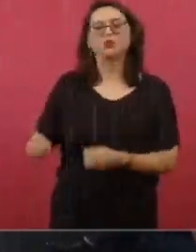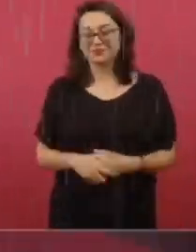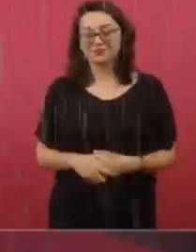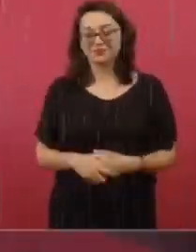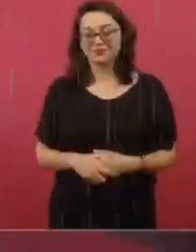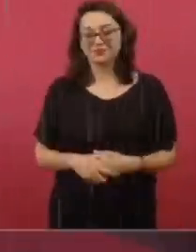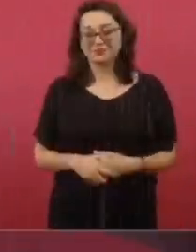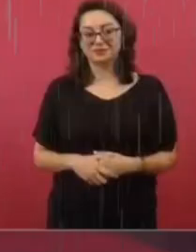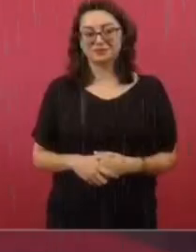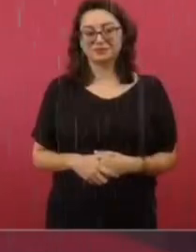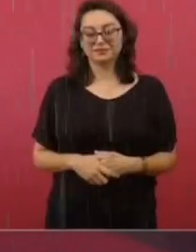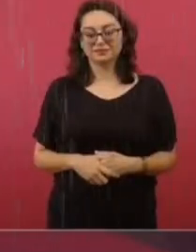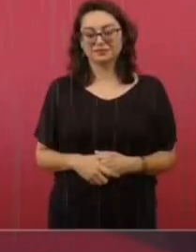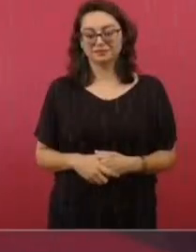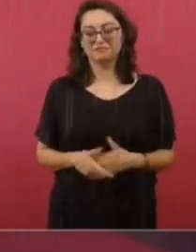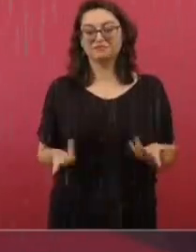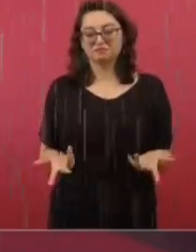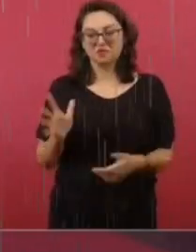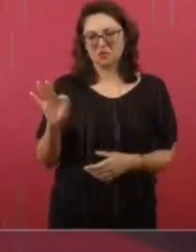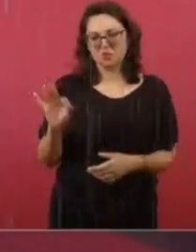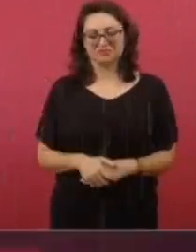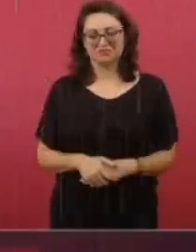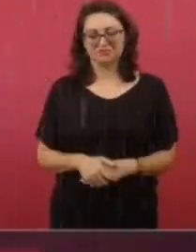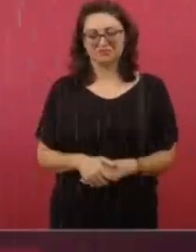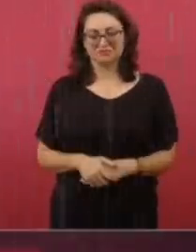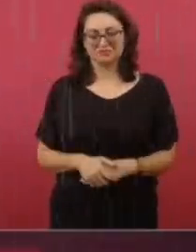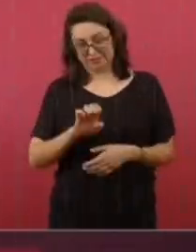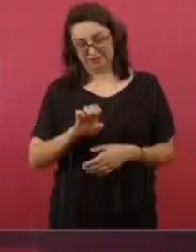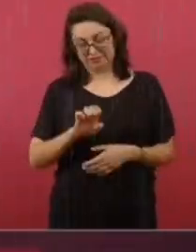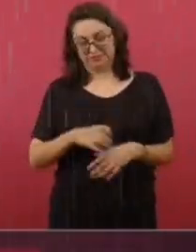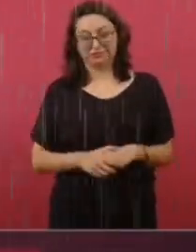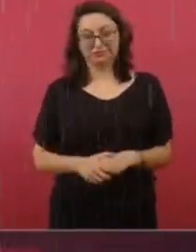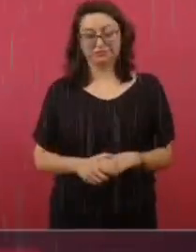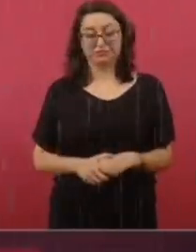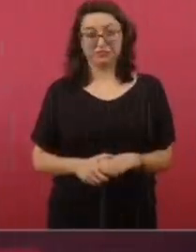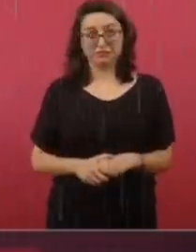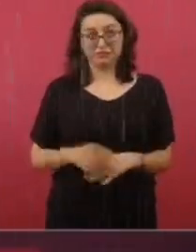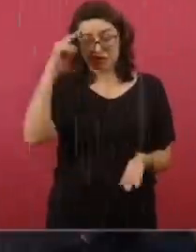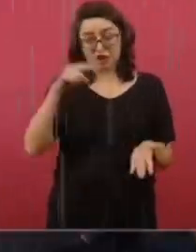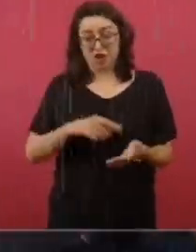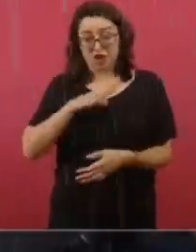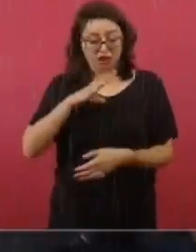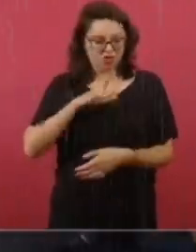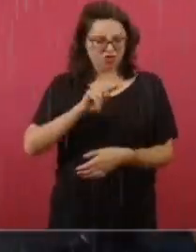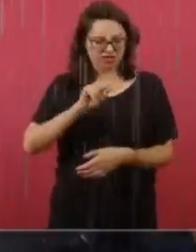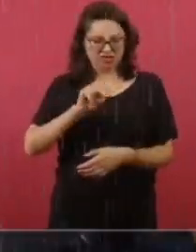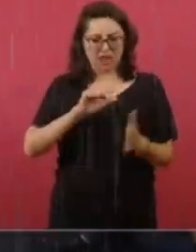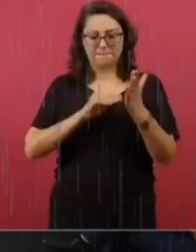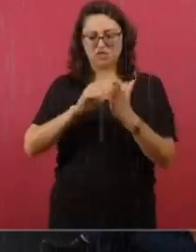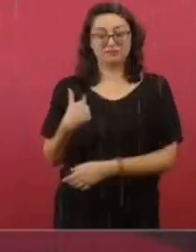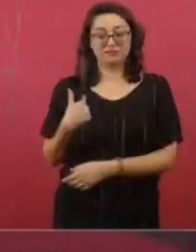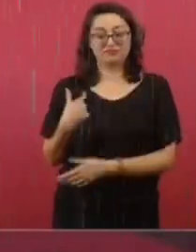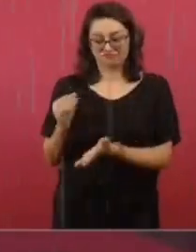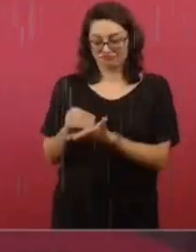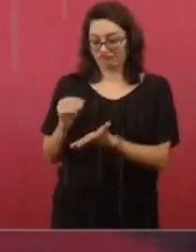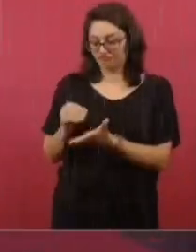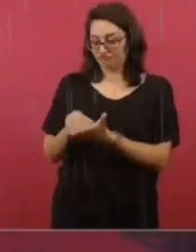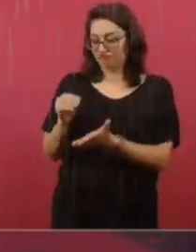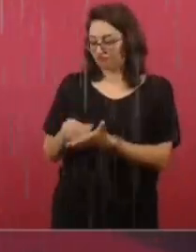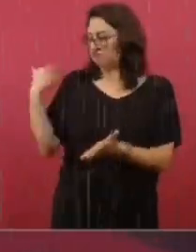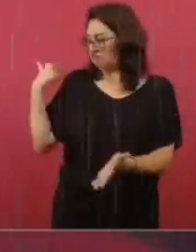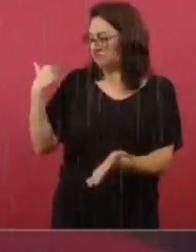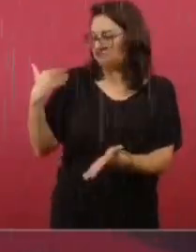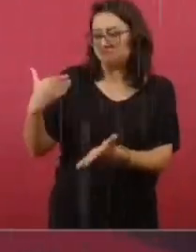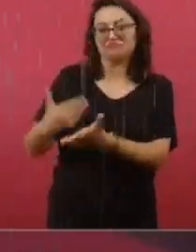ahora? Pues como 45 millones. ¿Te acuerdas el padrón? ¿Qué debe ser de 80, 85 millones? El padrón de ciudadanos. Explico todo esto